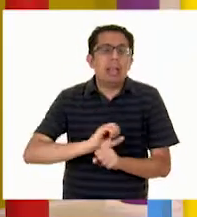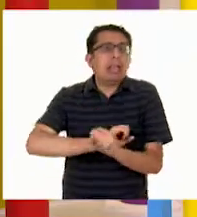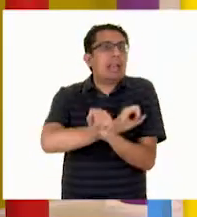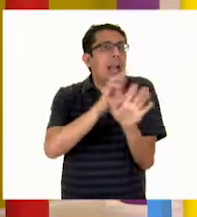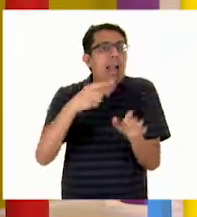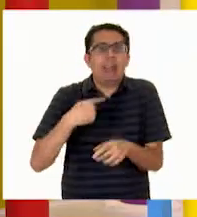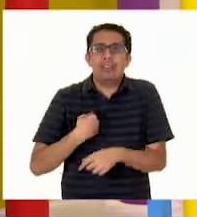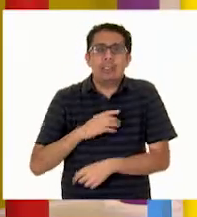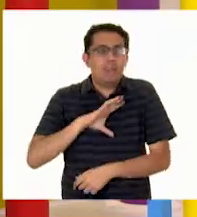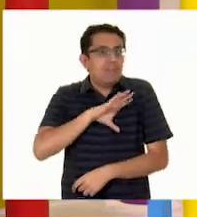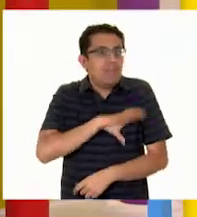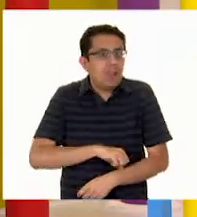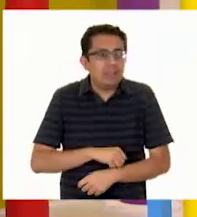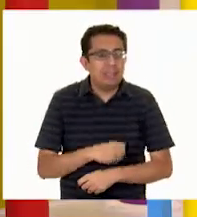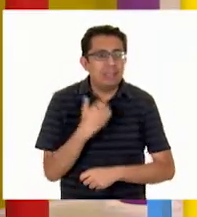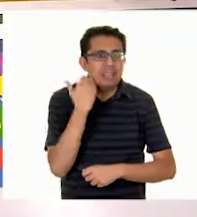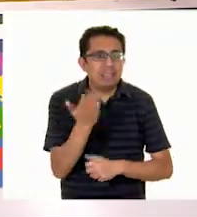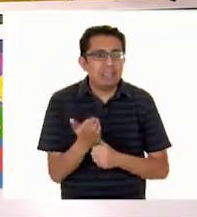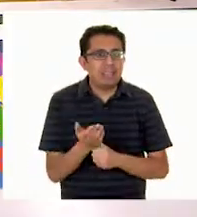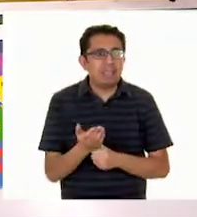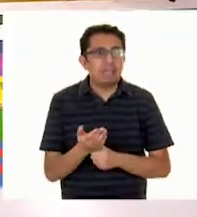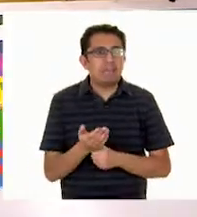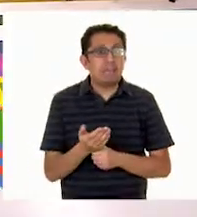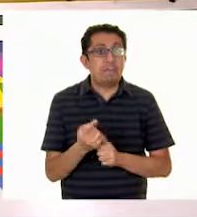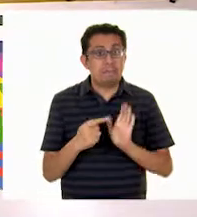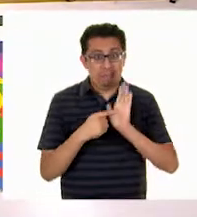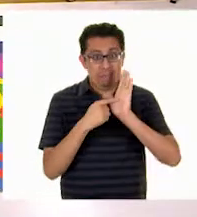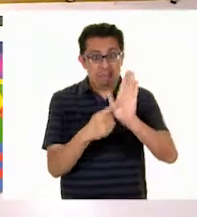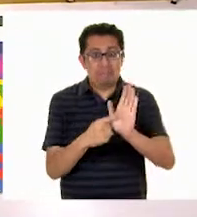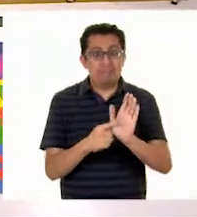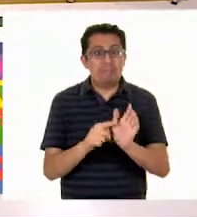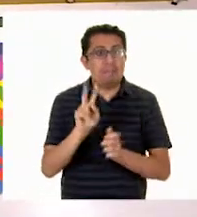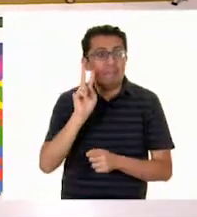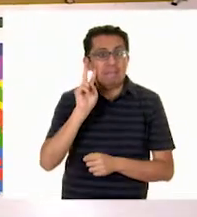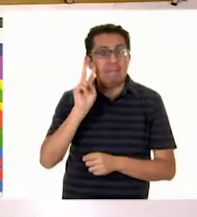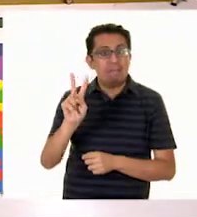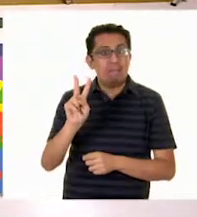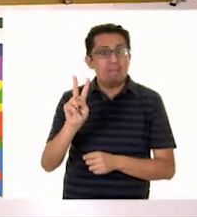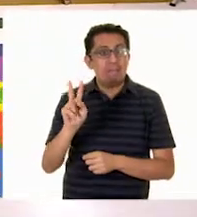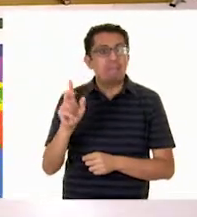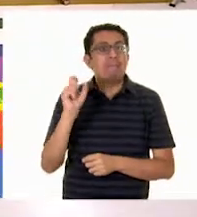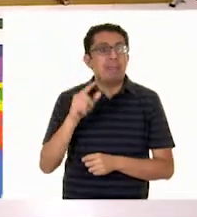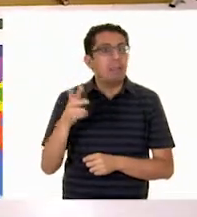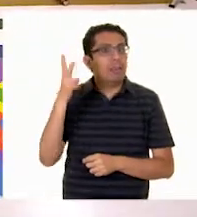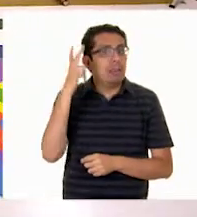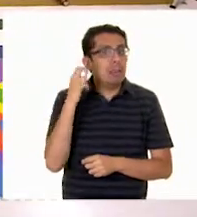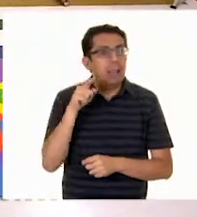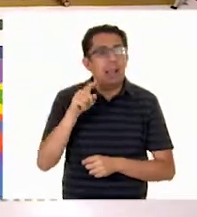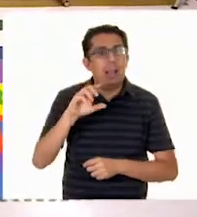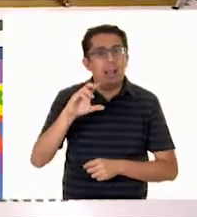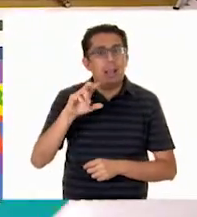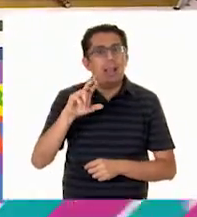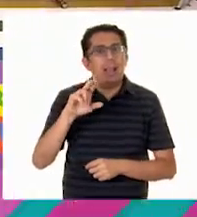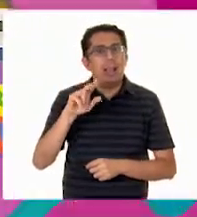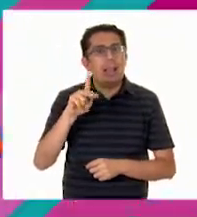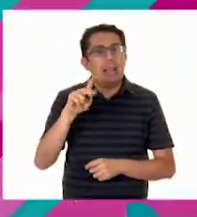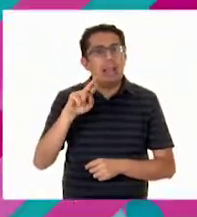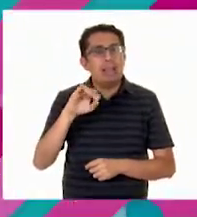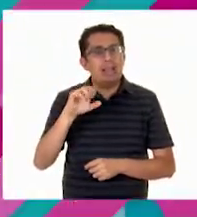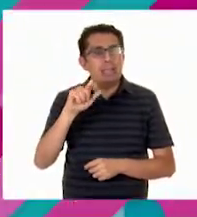que sí, me encantaría. Pues entonces, vamos a ver y a escuchar a Cristel.